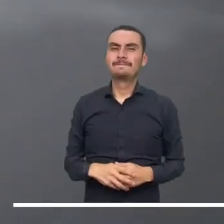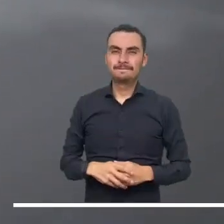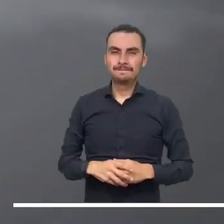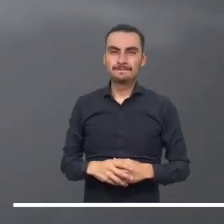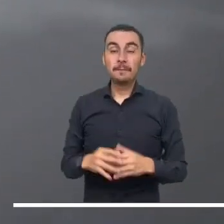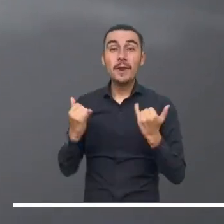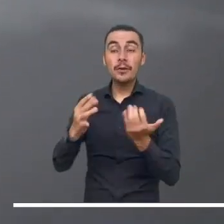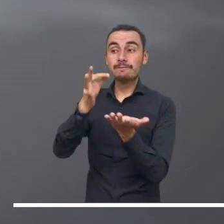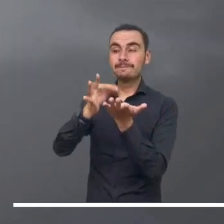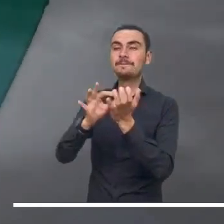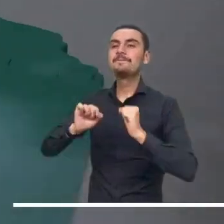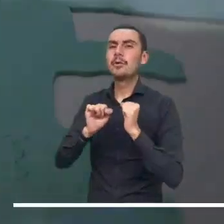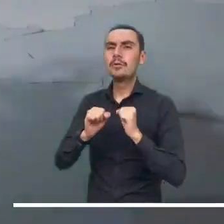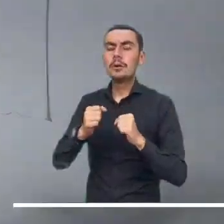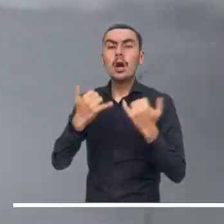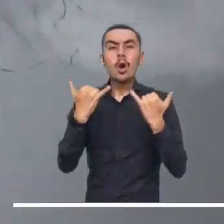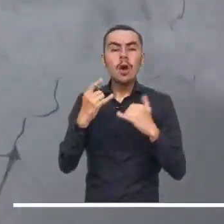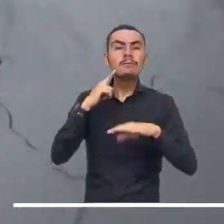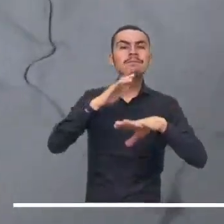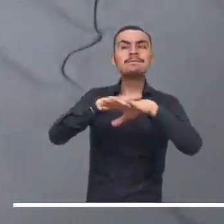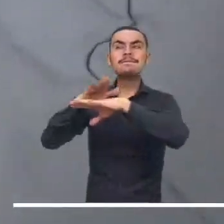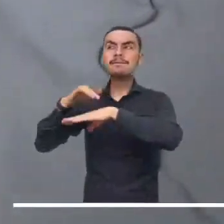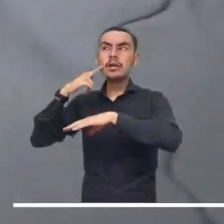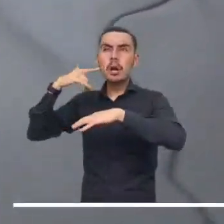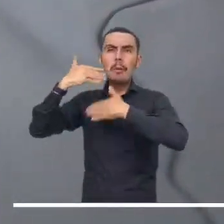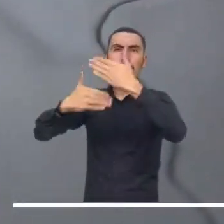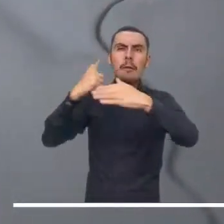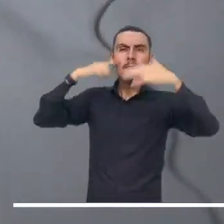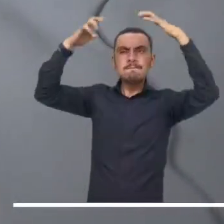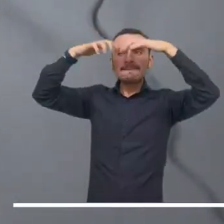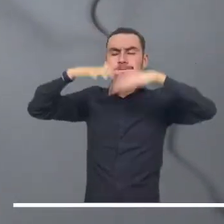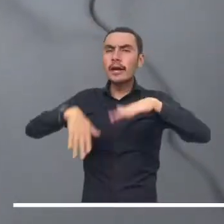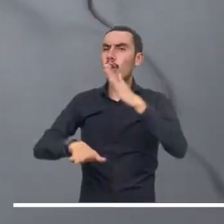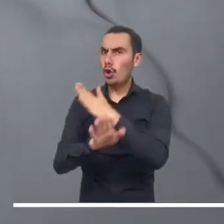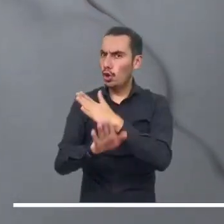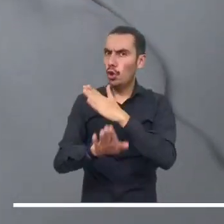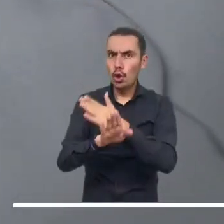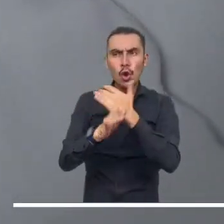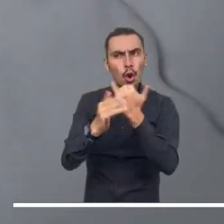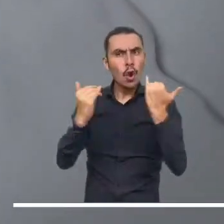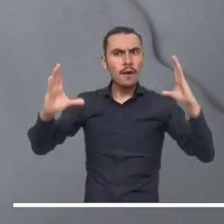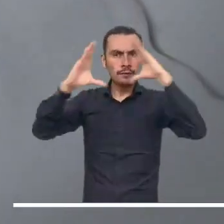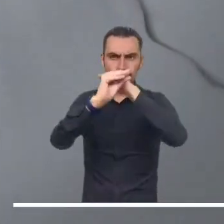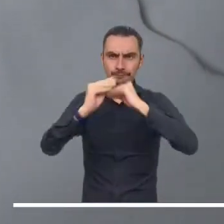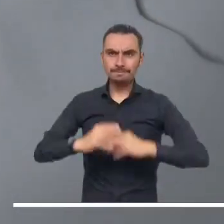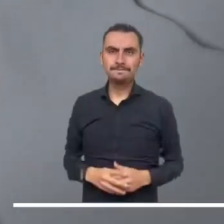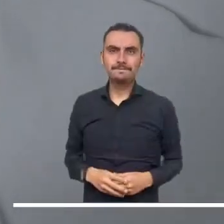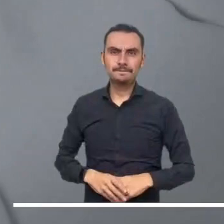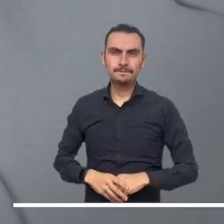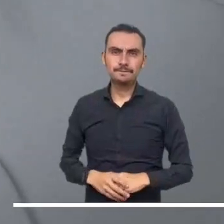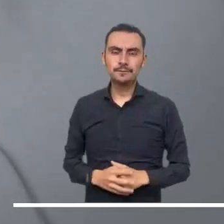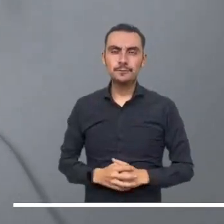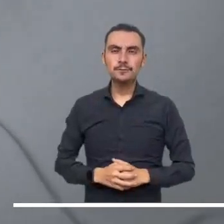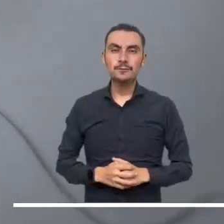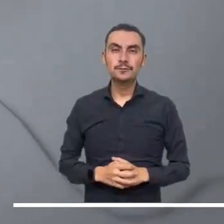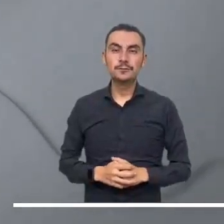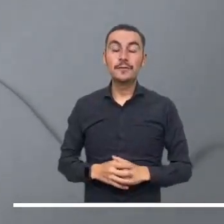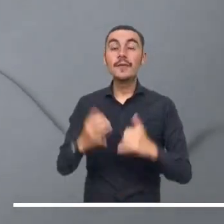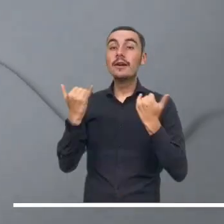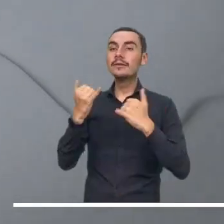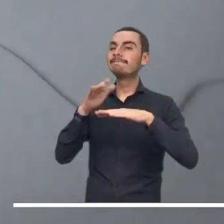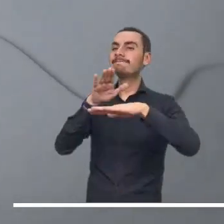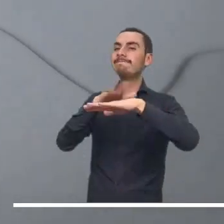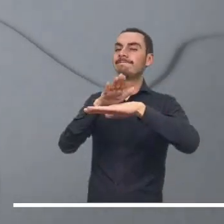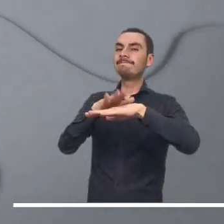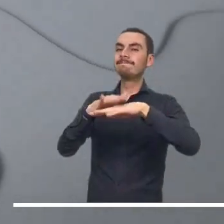locales en el departamento de Amazonas. Cielo nublado se espera en la capital del país, donde algunas lluvias persistentes